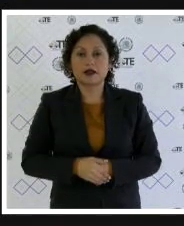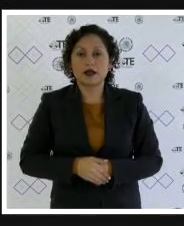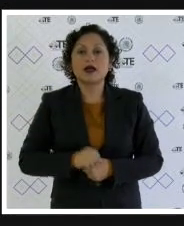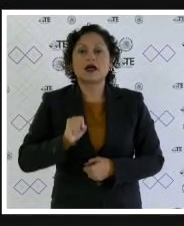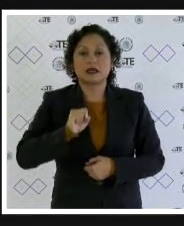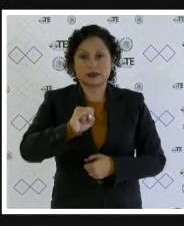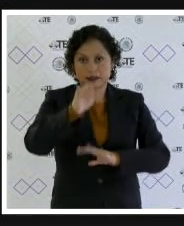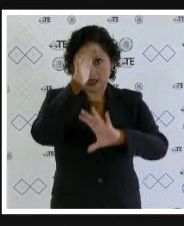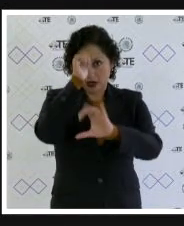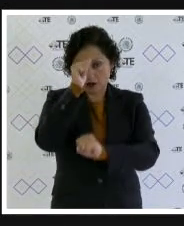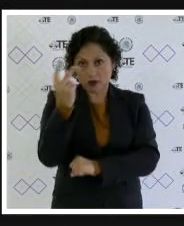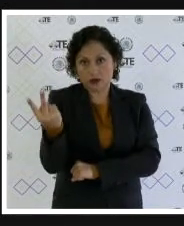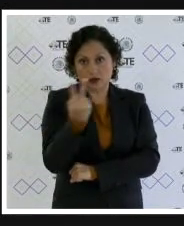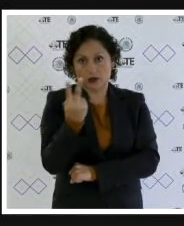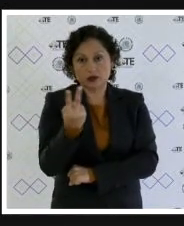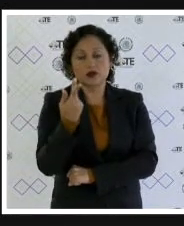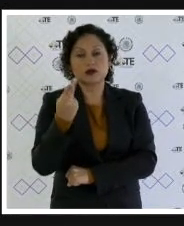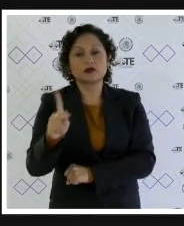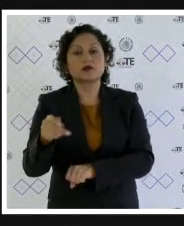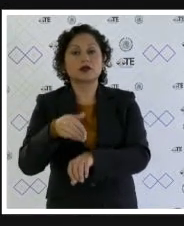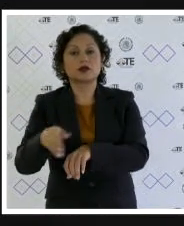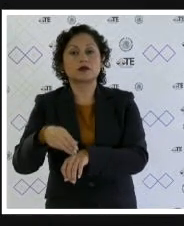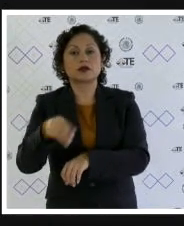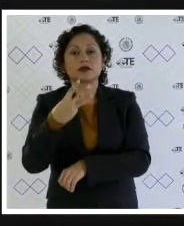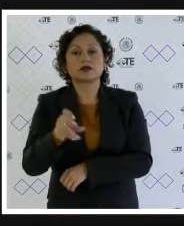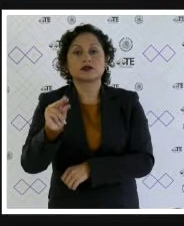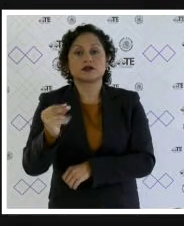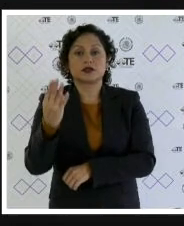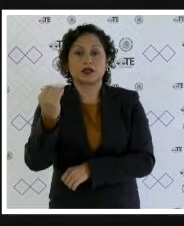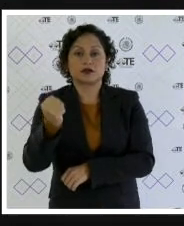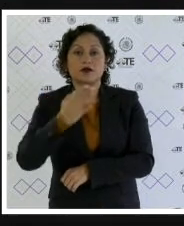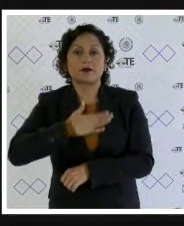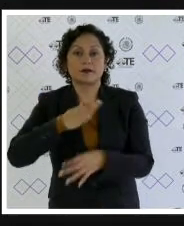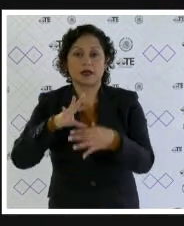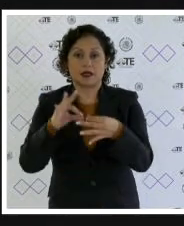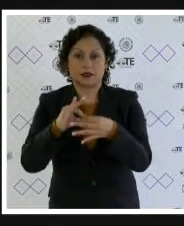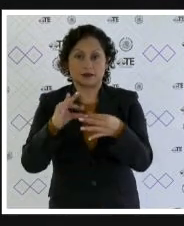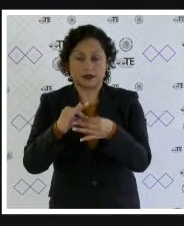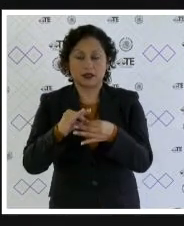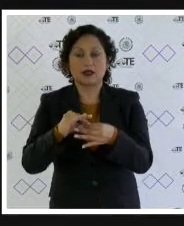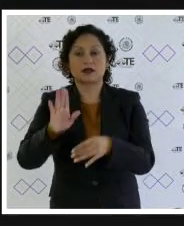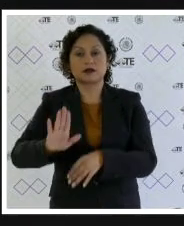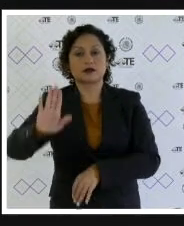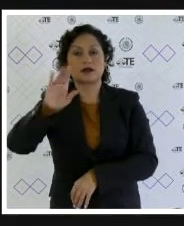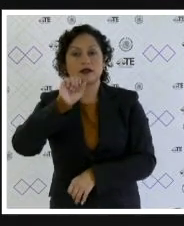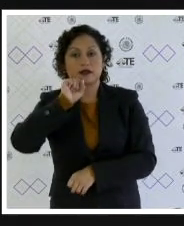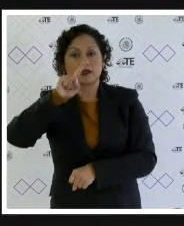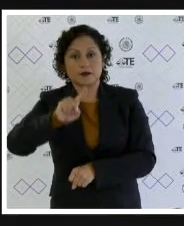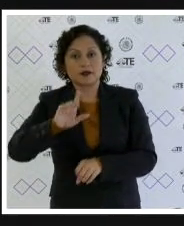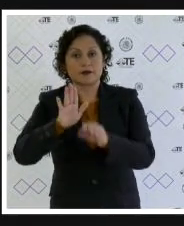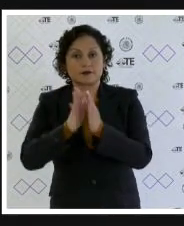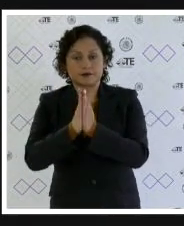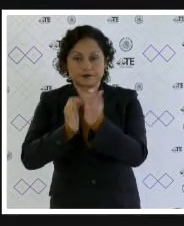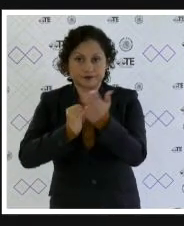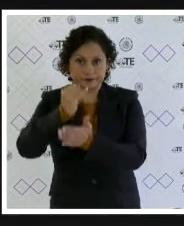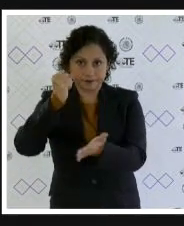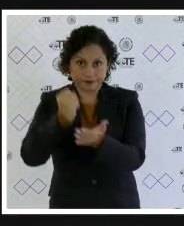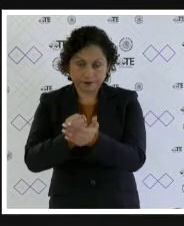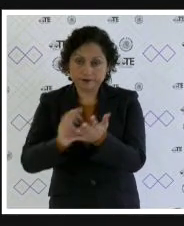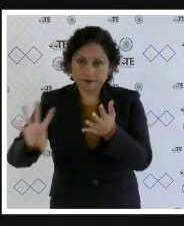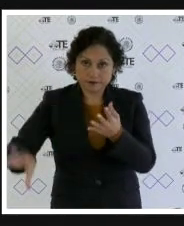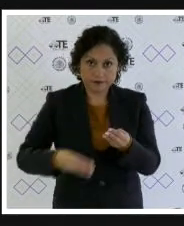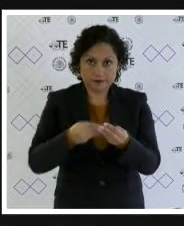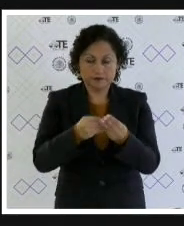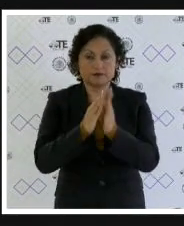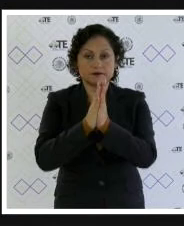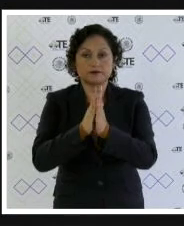proyectos con el voto aclaratorio en el juicio electoral 389 y solicito de una vez agregado la sentencia correspondiente por favor si con